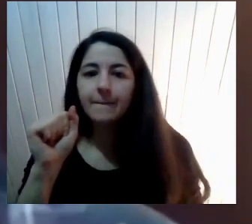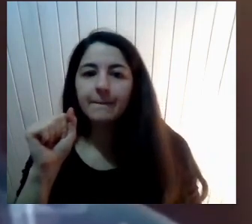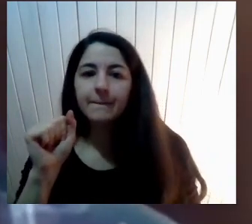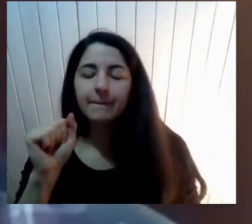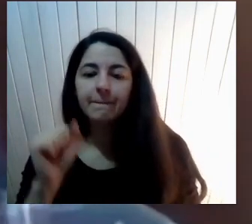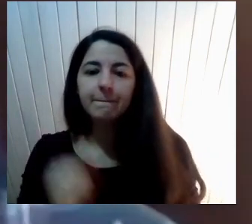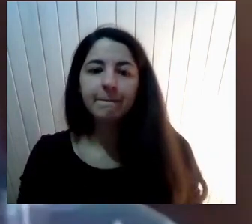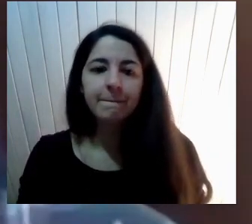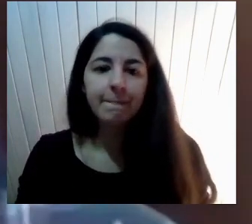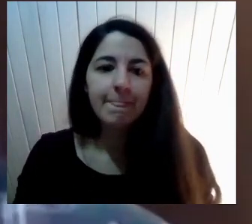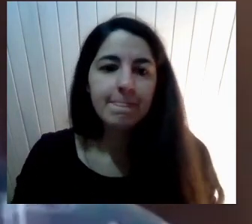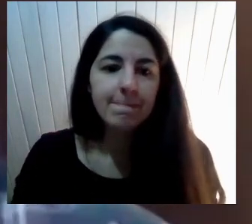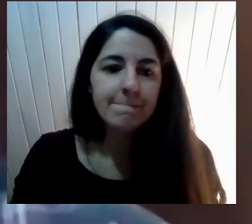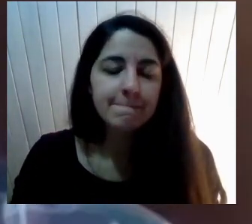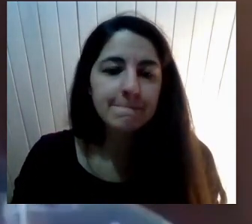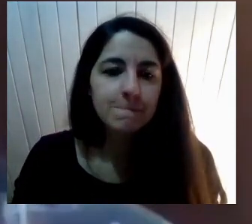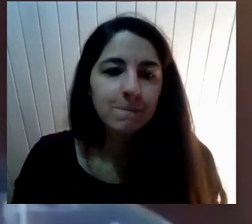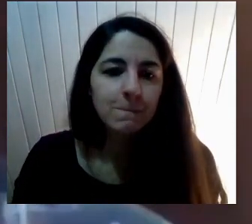Escuchando Activa Tu micrófono